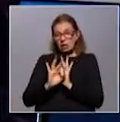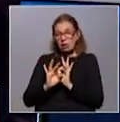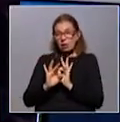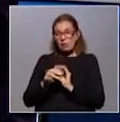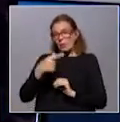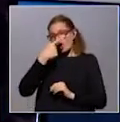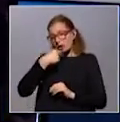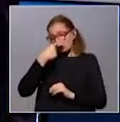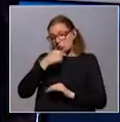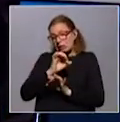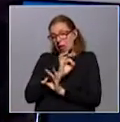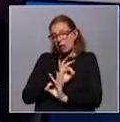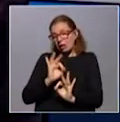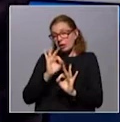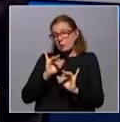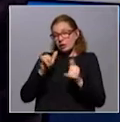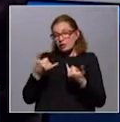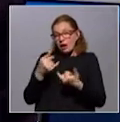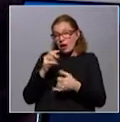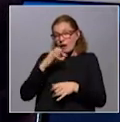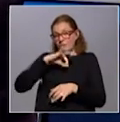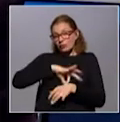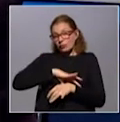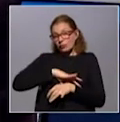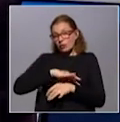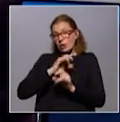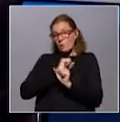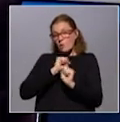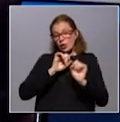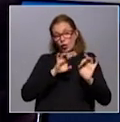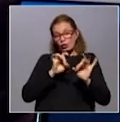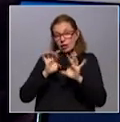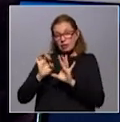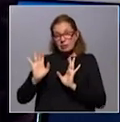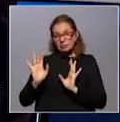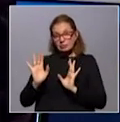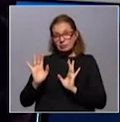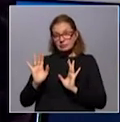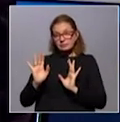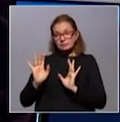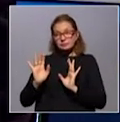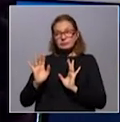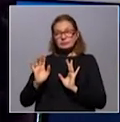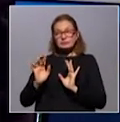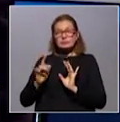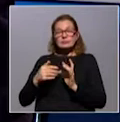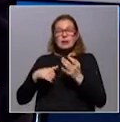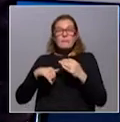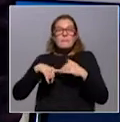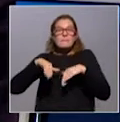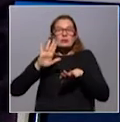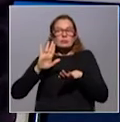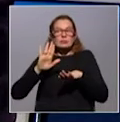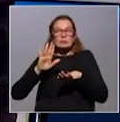gripe, resfrío, pero ya tengo el virus y ya puedo contagiar. Capaz en una intensidad mayor,